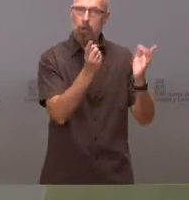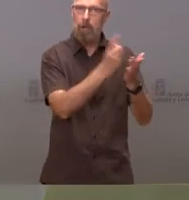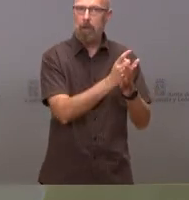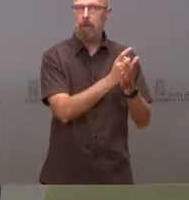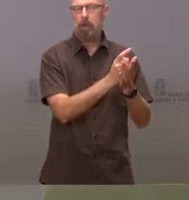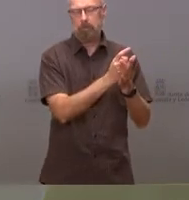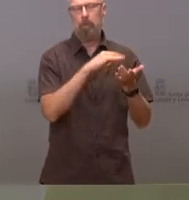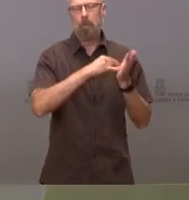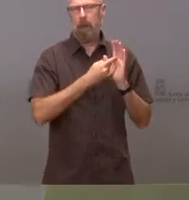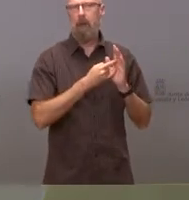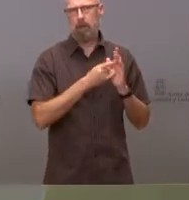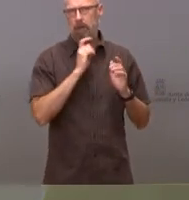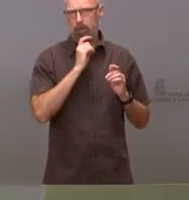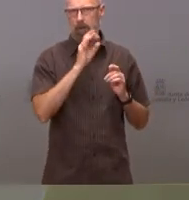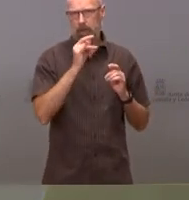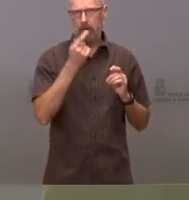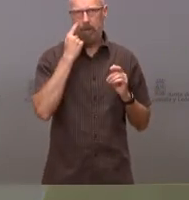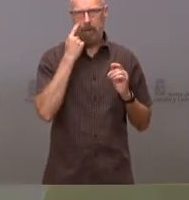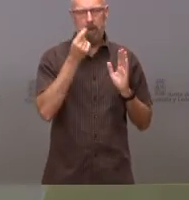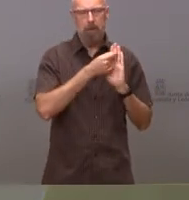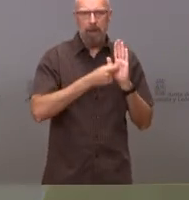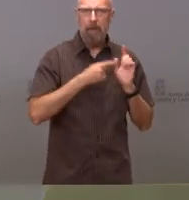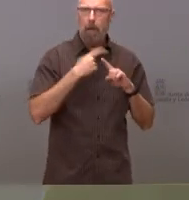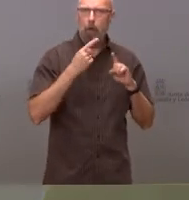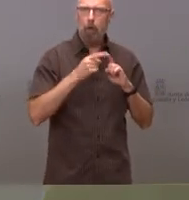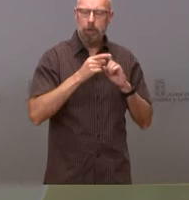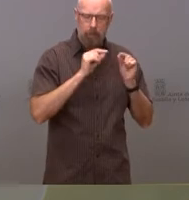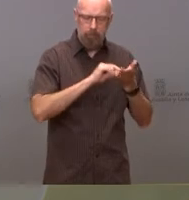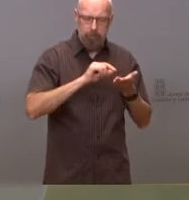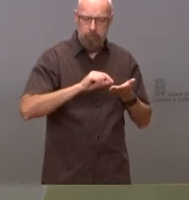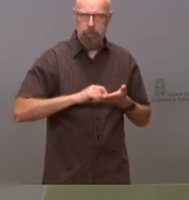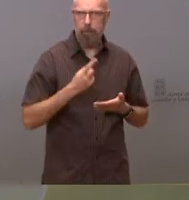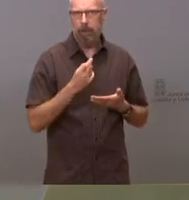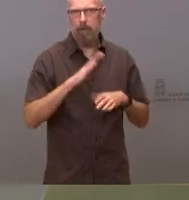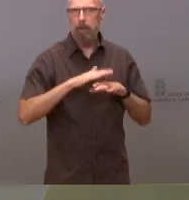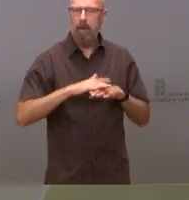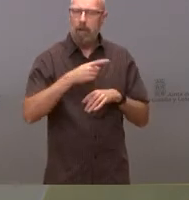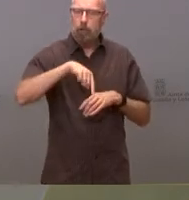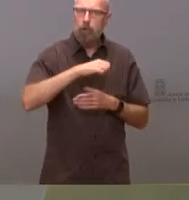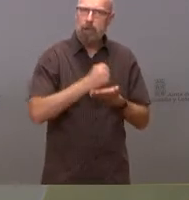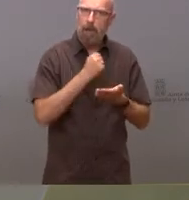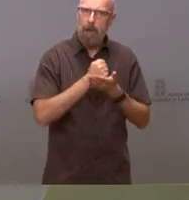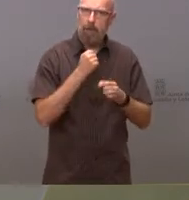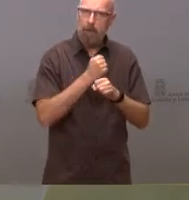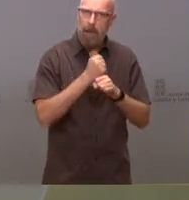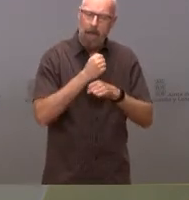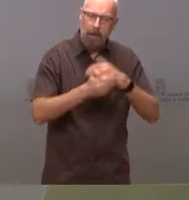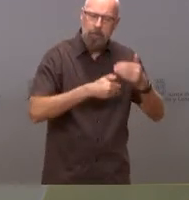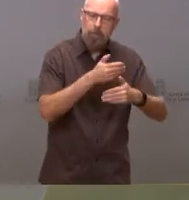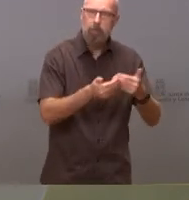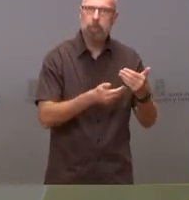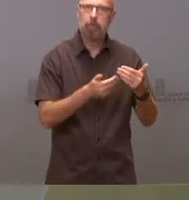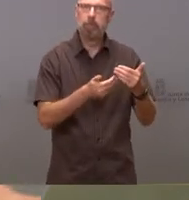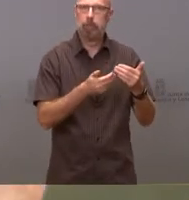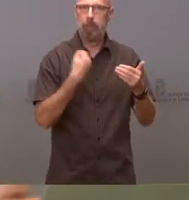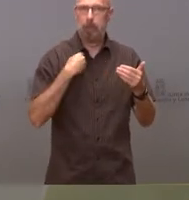publicitaremos el conjunto de medidas que conlleva, y que conlleva numerosas, desde, por supuesto, trabajar, como está trabajándose ya, por parte de la Consejería de Agricultura y Ganadería,